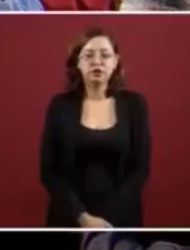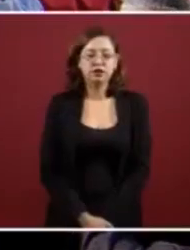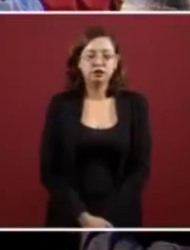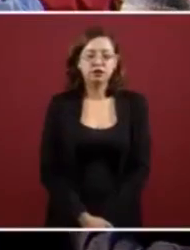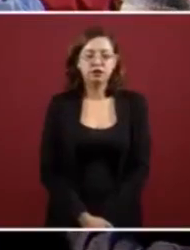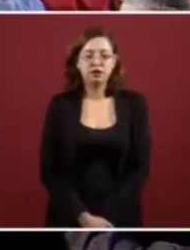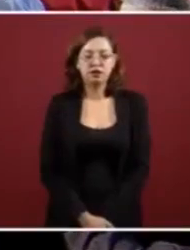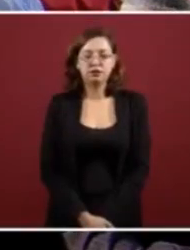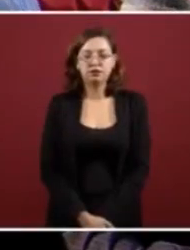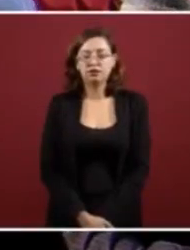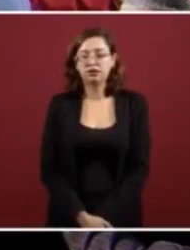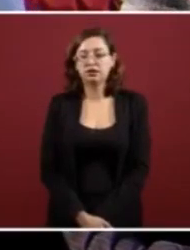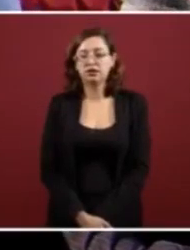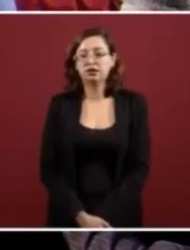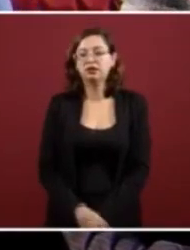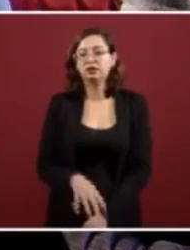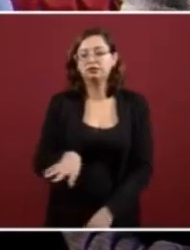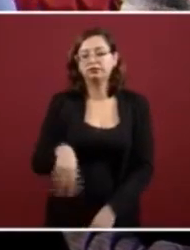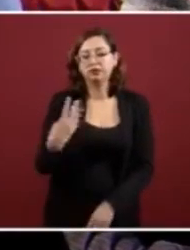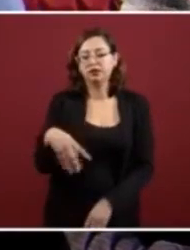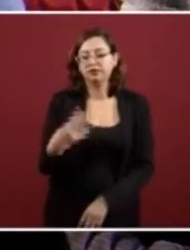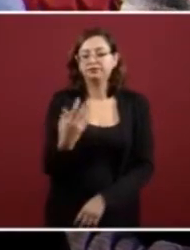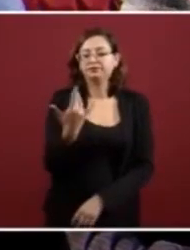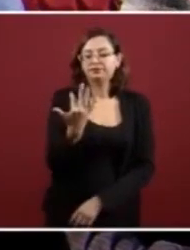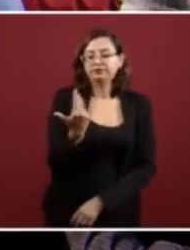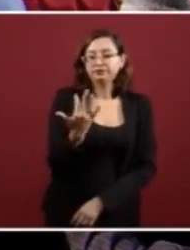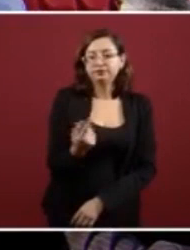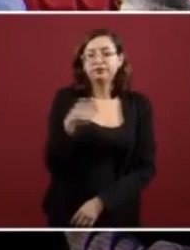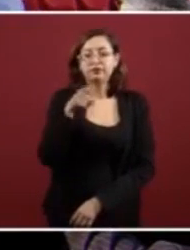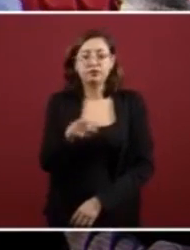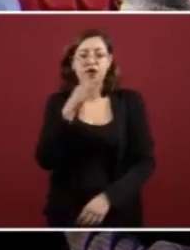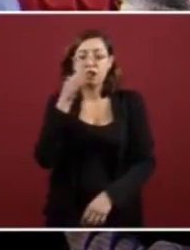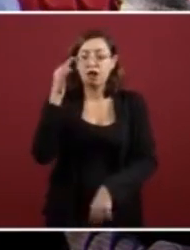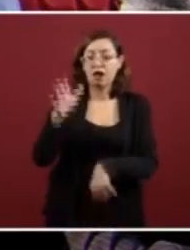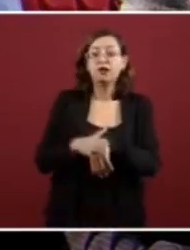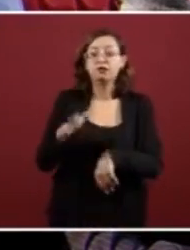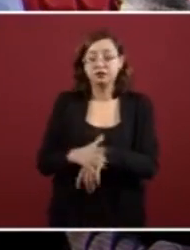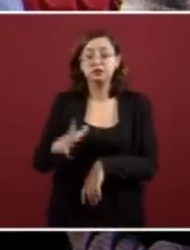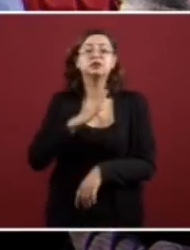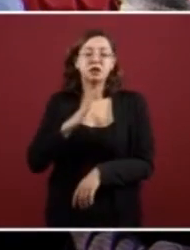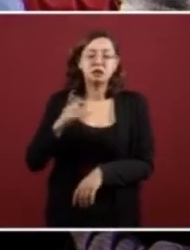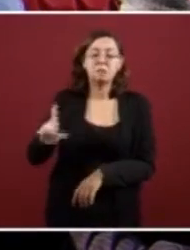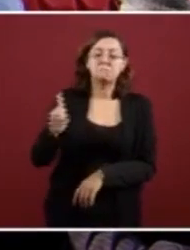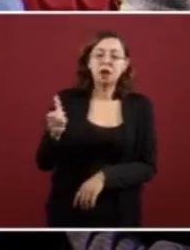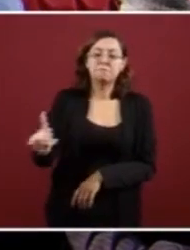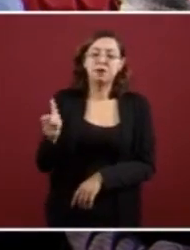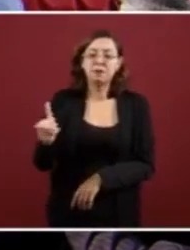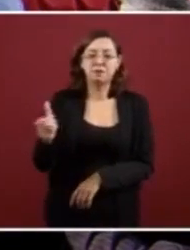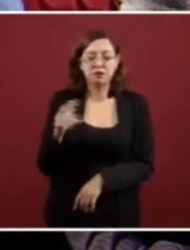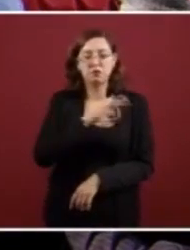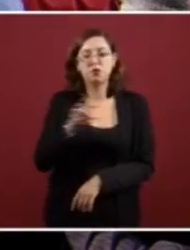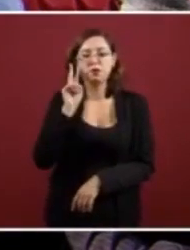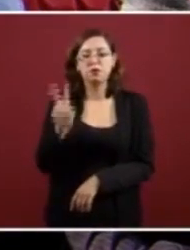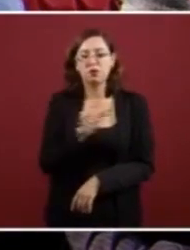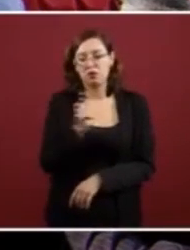A las 14.50 la fuerza reporta que se encuentra bajo agresión con proyectiles de arma de fuego. Ahí tenemos otro video,